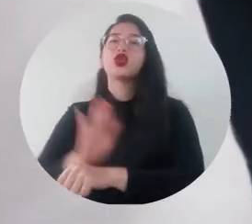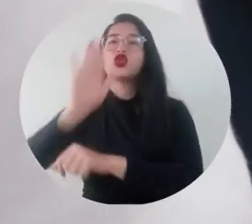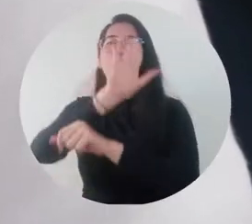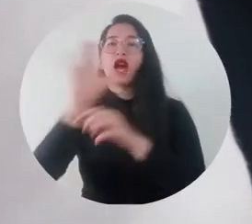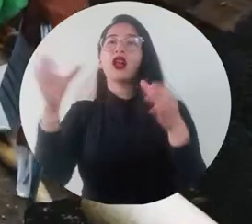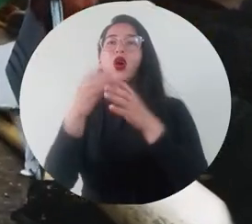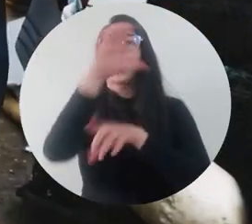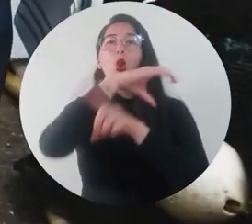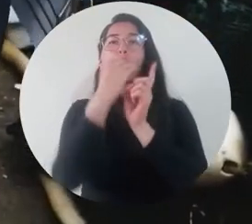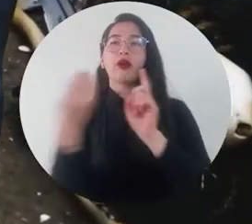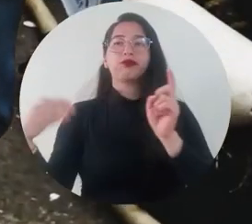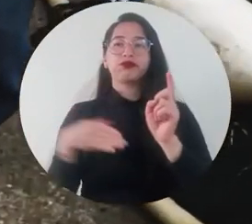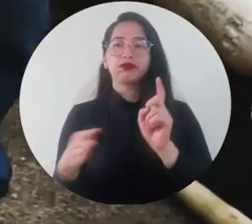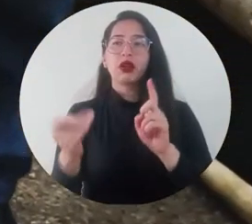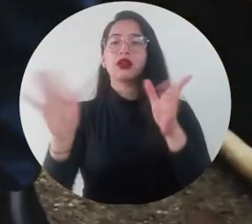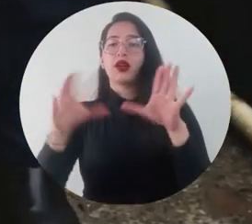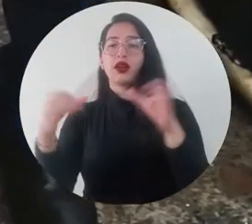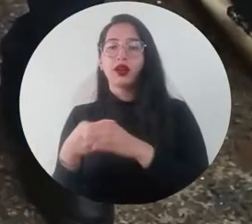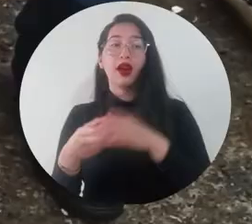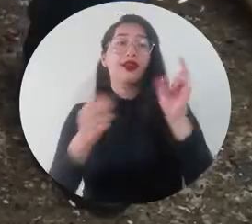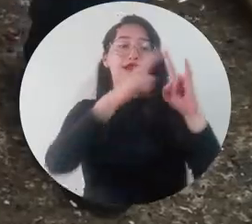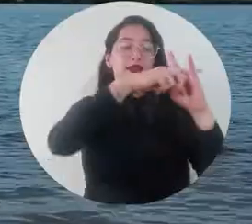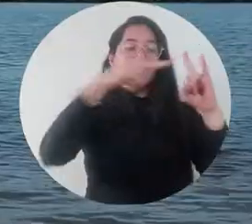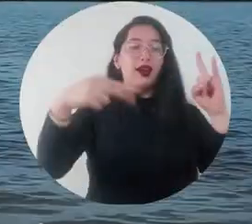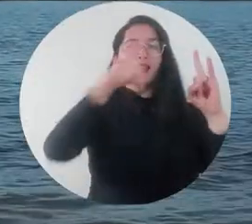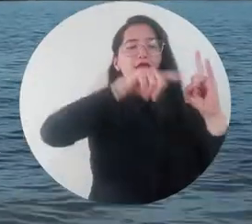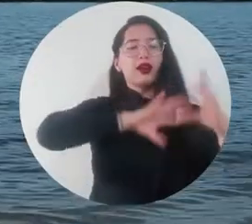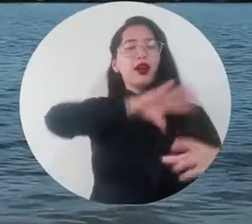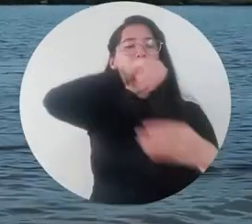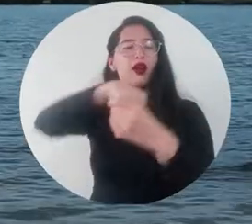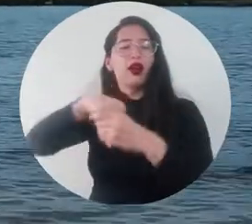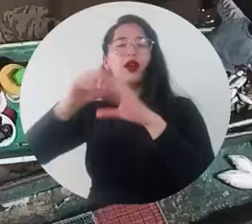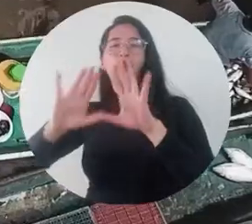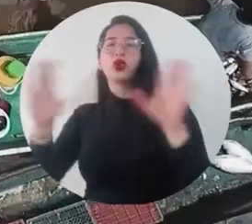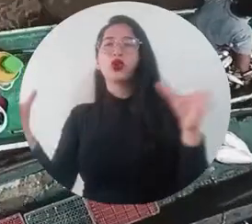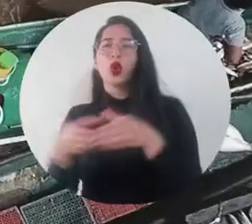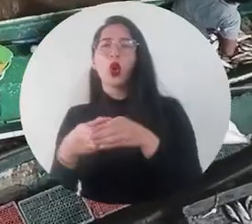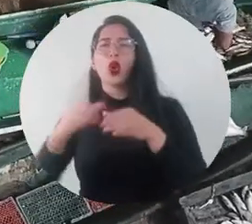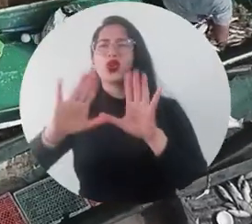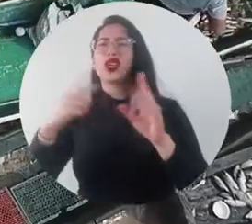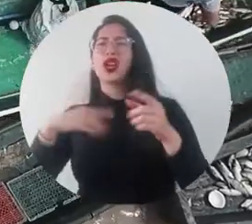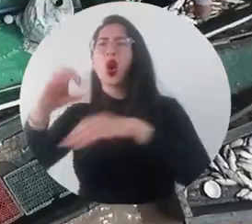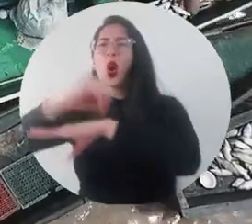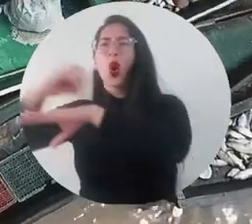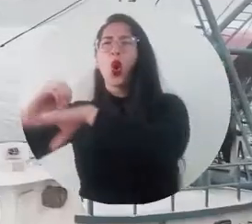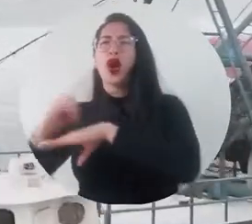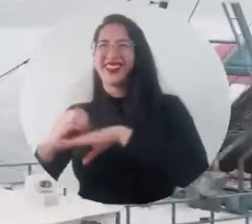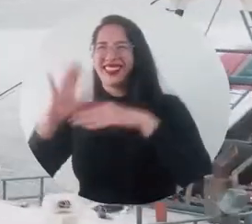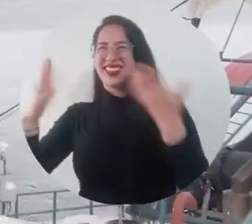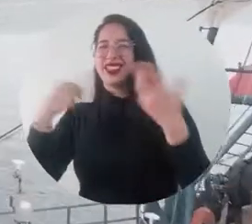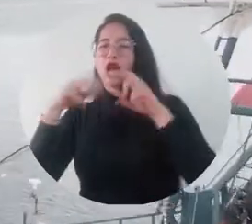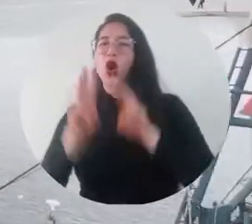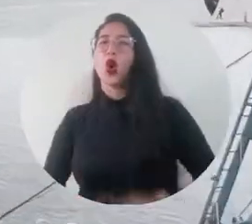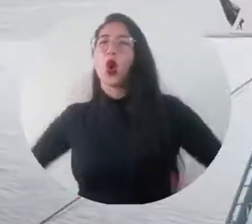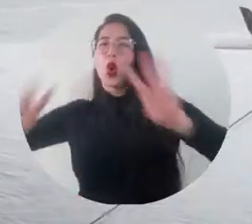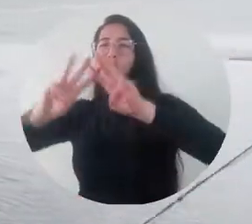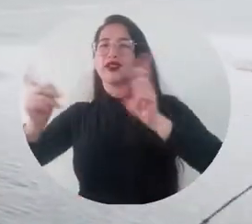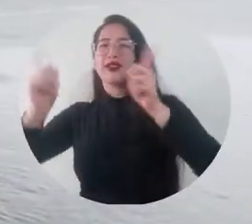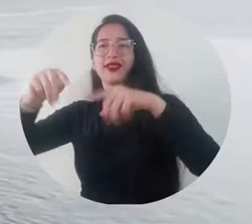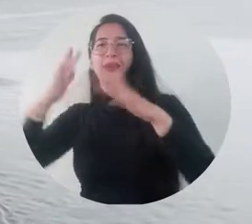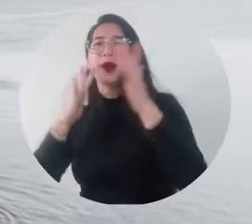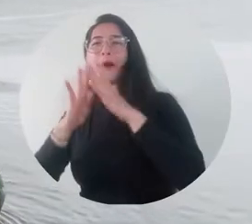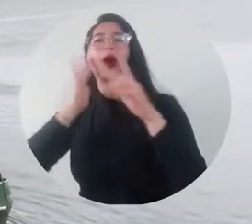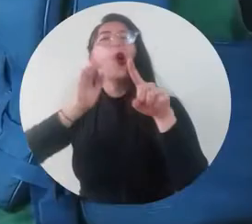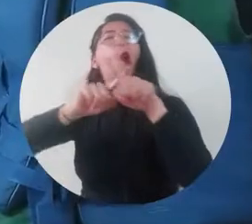Autoridad Nacional de Acuicultura y Pesca, UNAP y en el que participan la Alma Mater, el Centro Leibniz de Investigación Marina Tropical